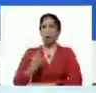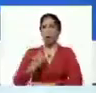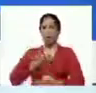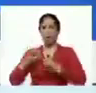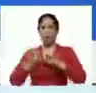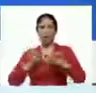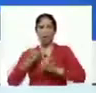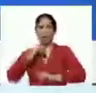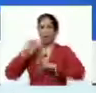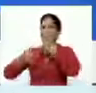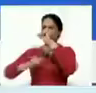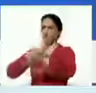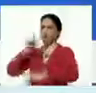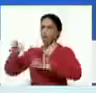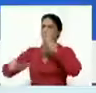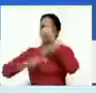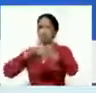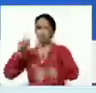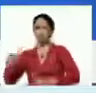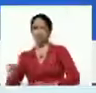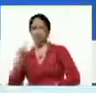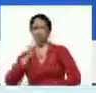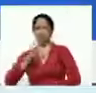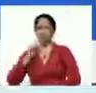la maldad, la perversidad.